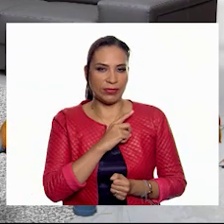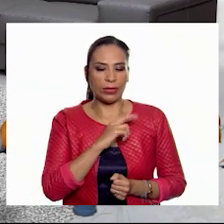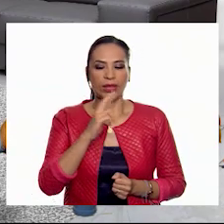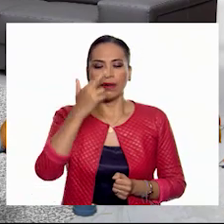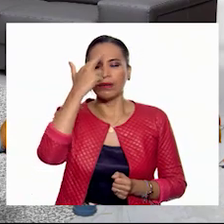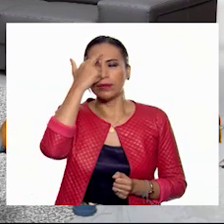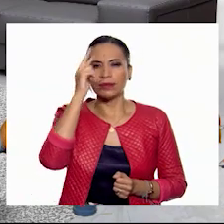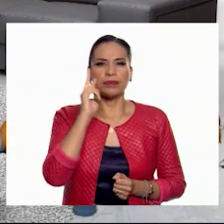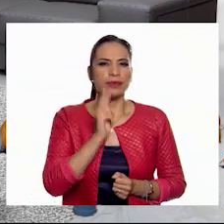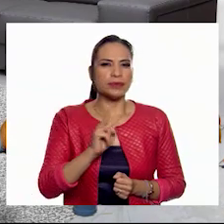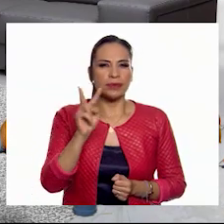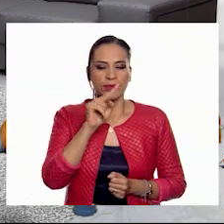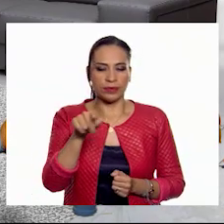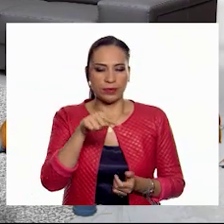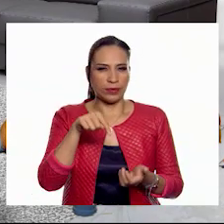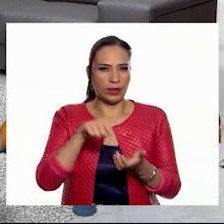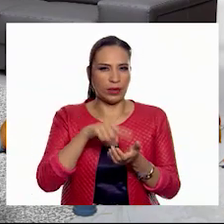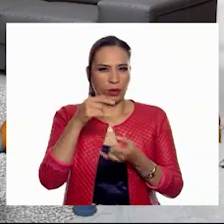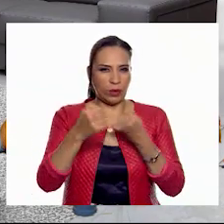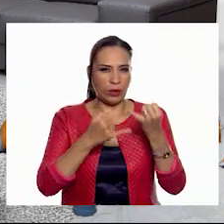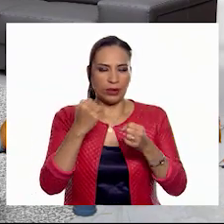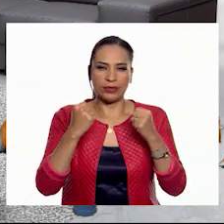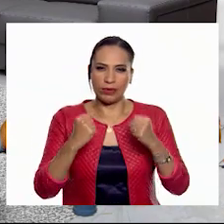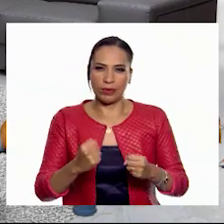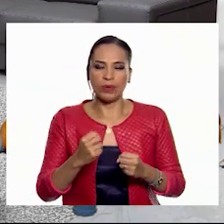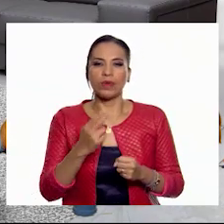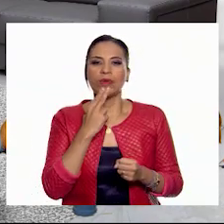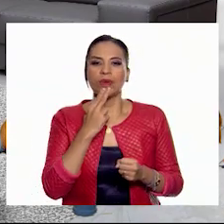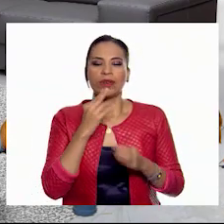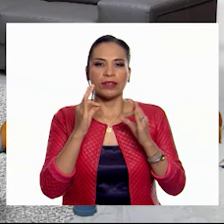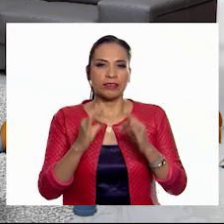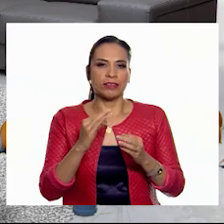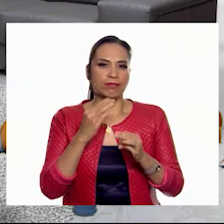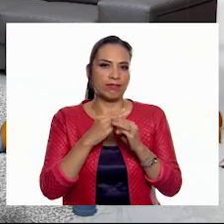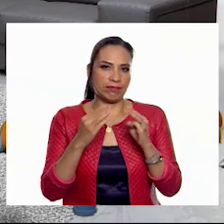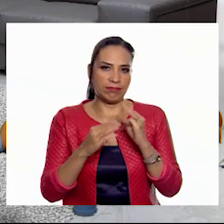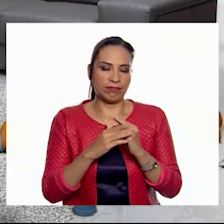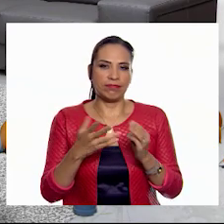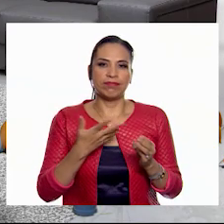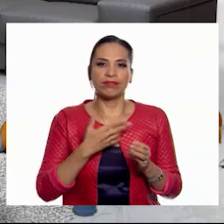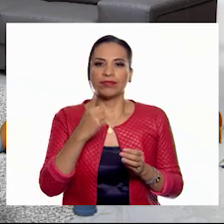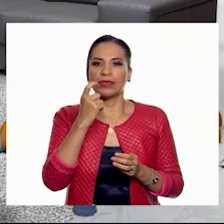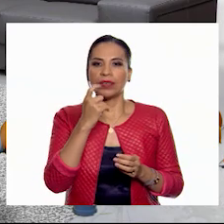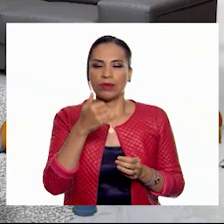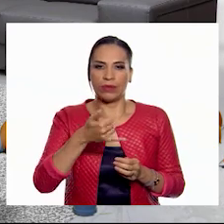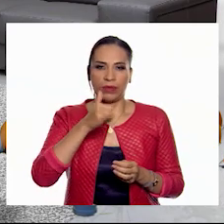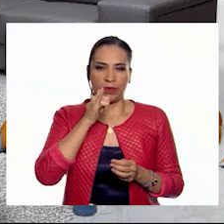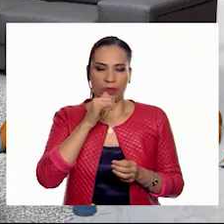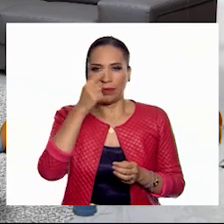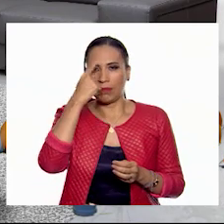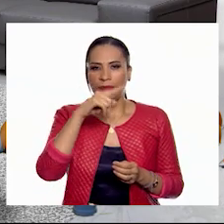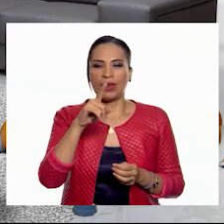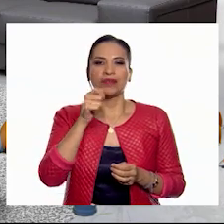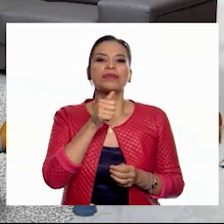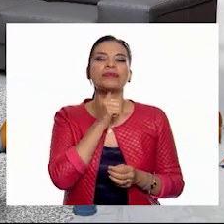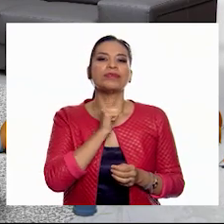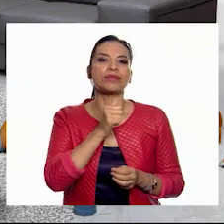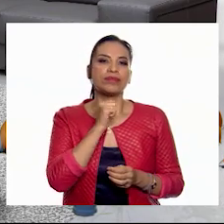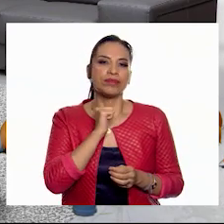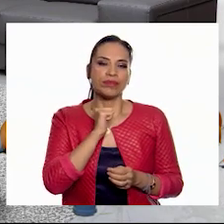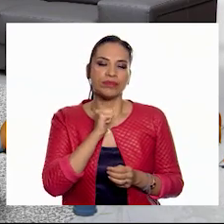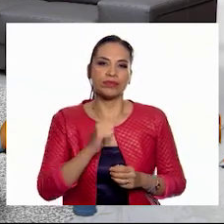Recuerda revisar que el área de juego sea segura. Utilizar correctamente el material y tener agua simple potable para hidratarte.